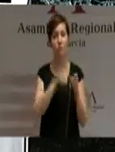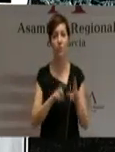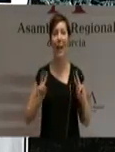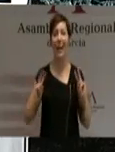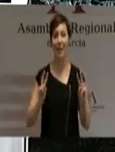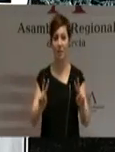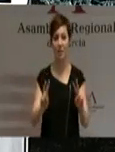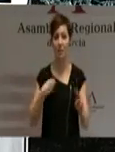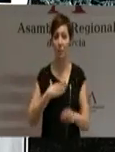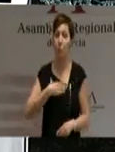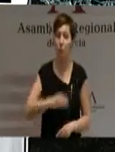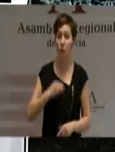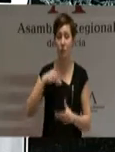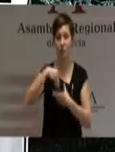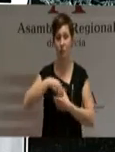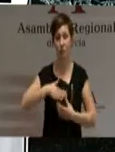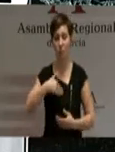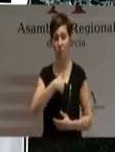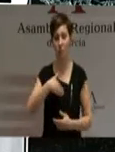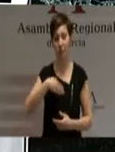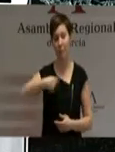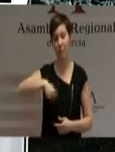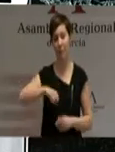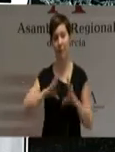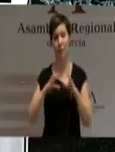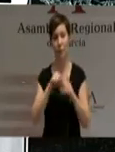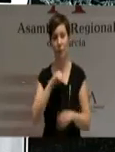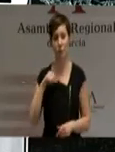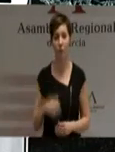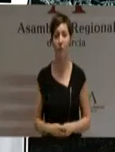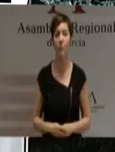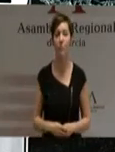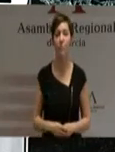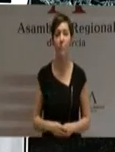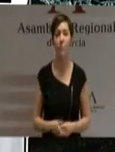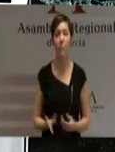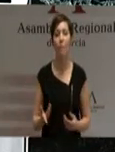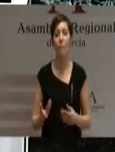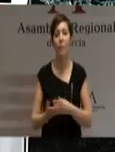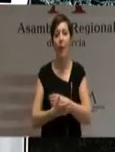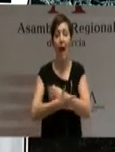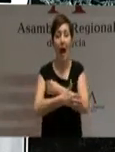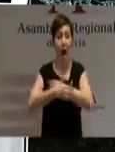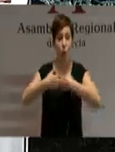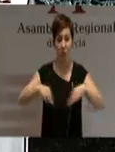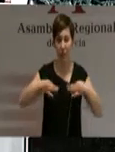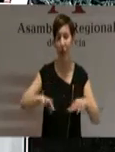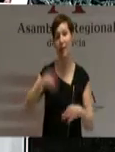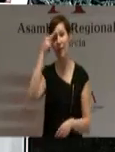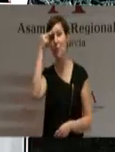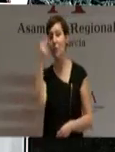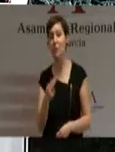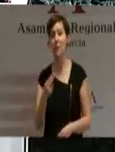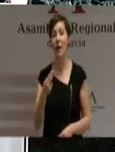calidad de presidente de la comunidad autónoma. La austeridad y la honestidad deben ser los símbolos y el objetivo moral de todo gobernante,